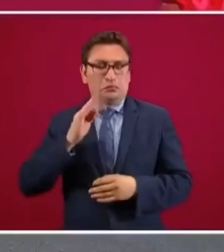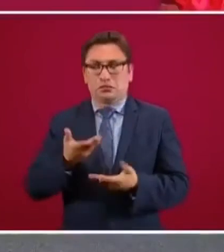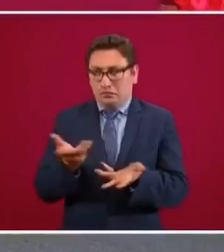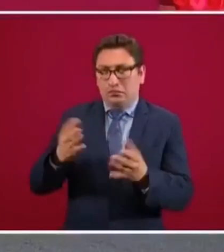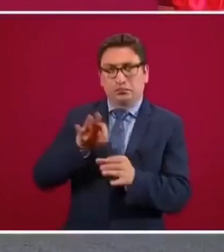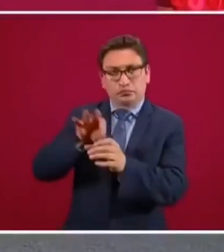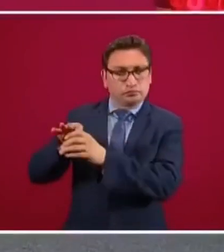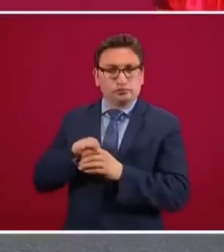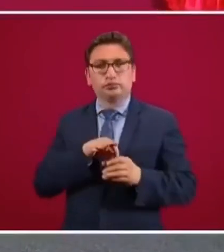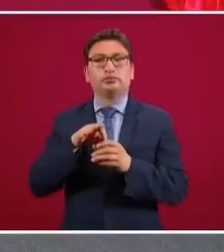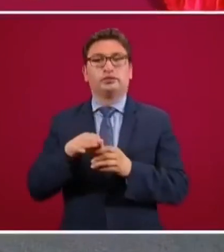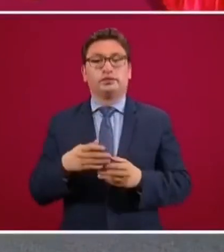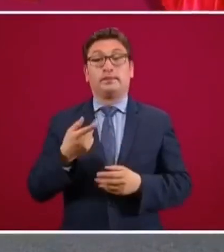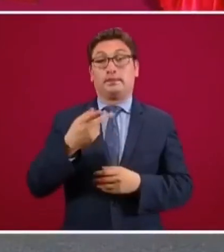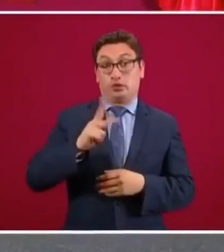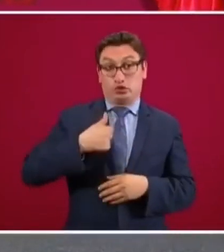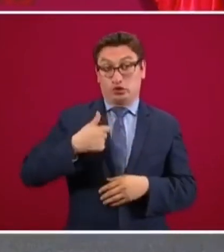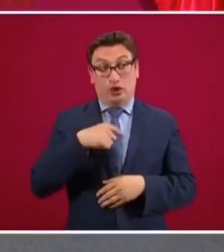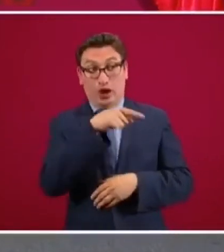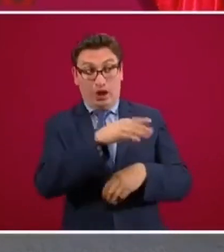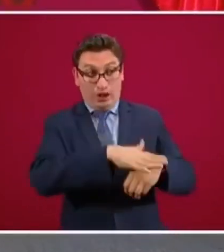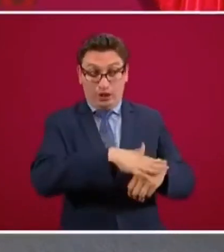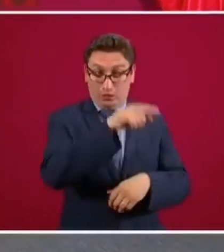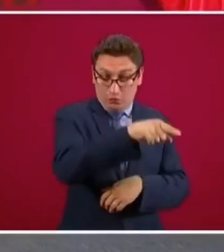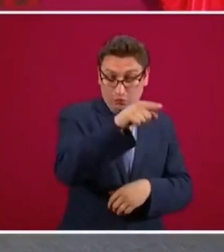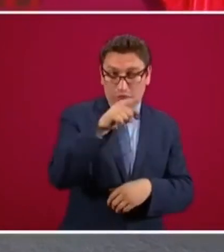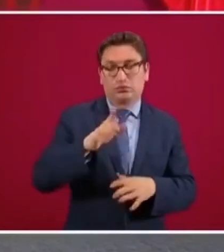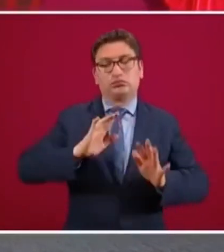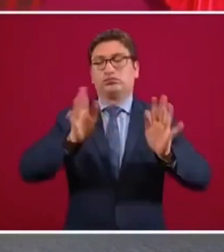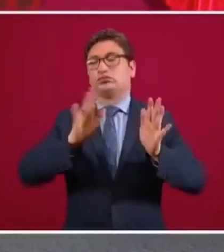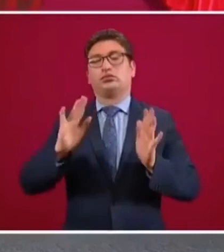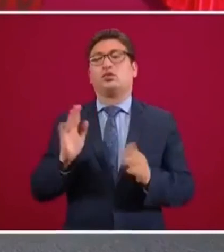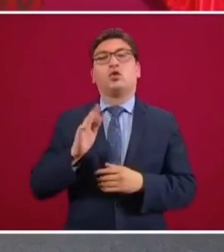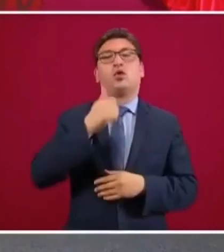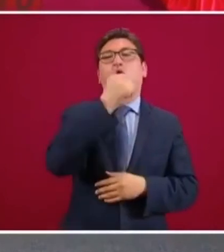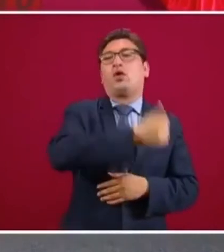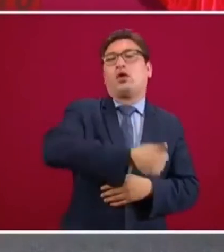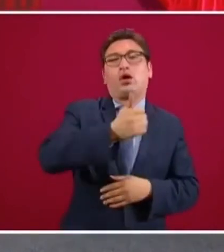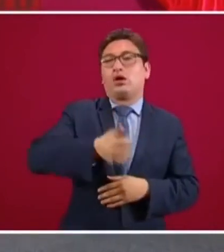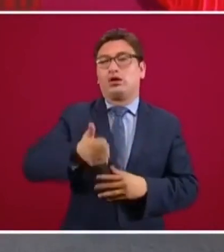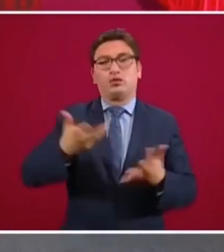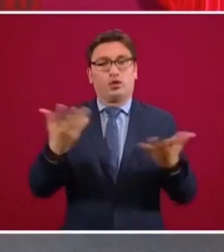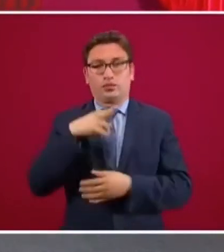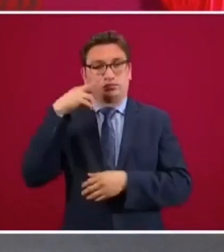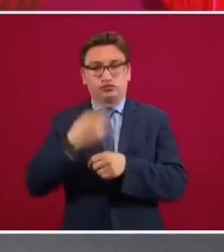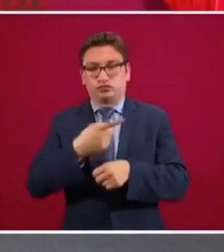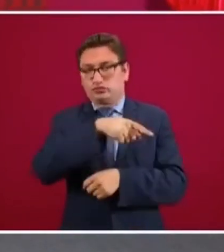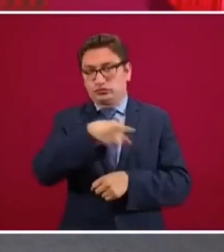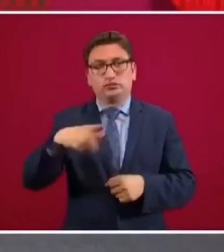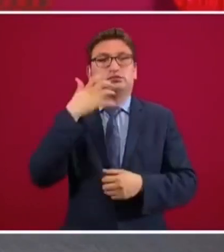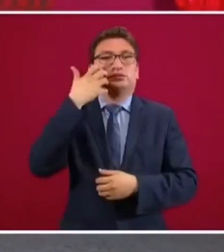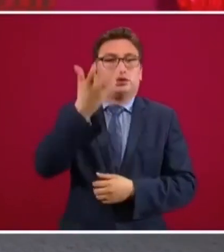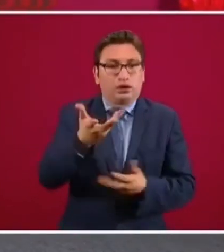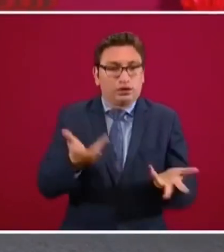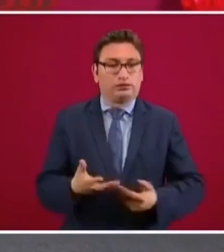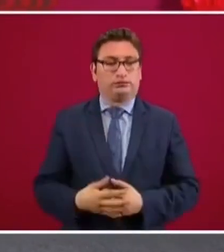pero no estoy para darle recomendación a nadie, este es un asunto de convicciones de cada quien.